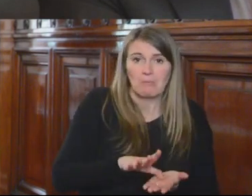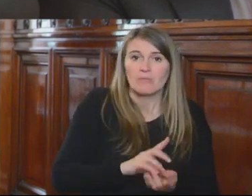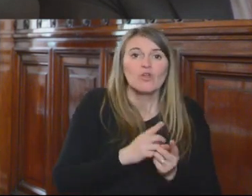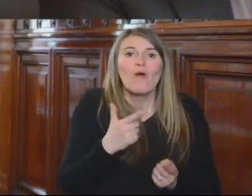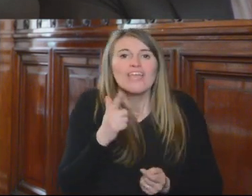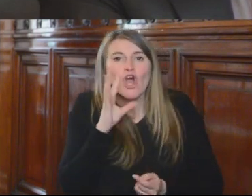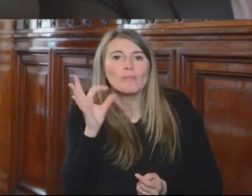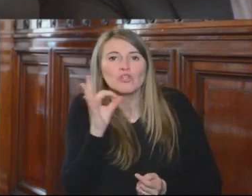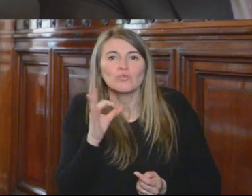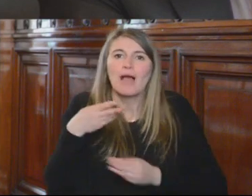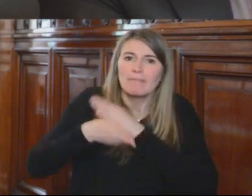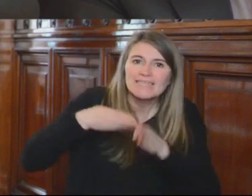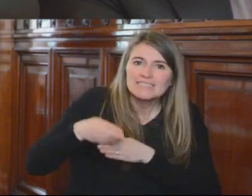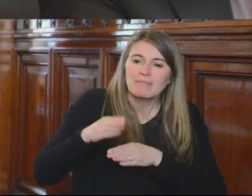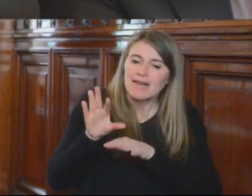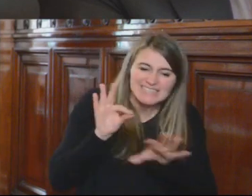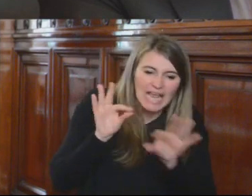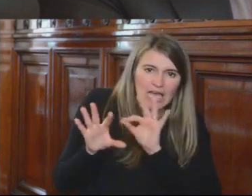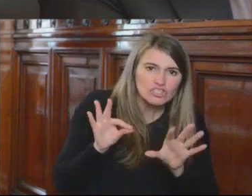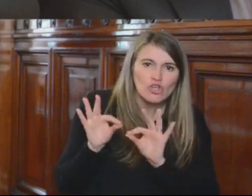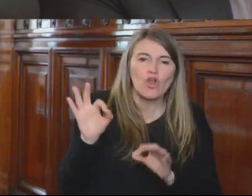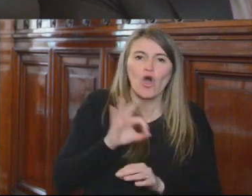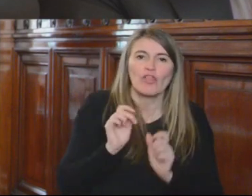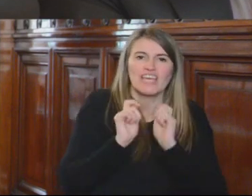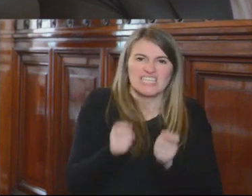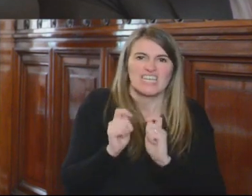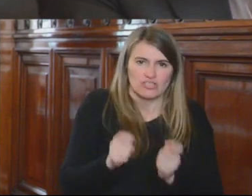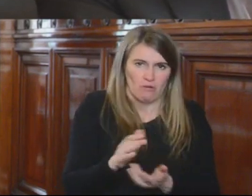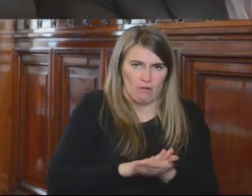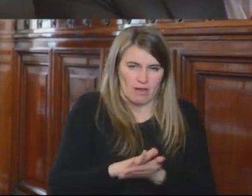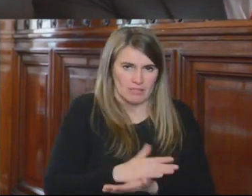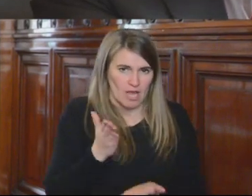participar en el proceso de selección y designación. Muchas gracias.